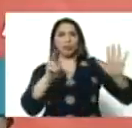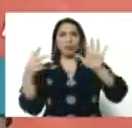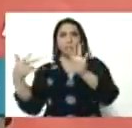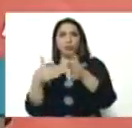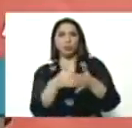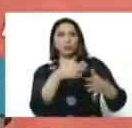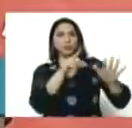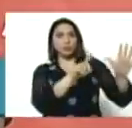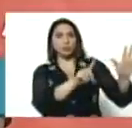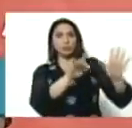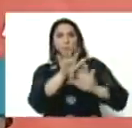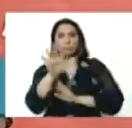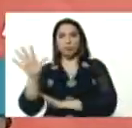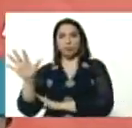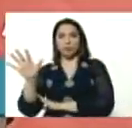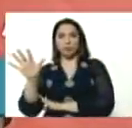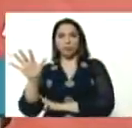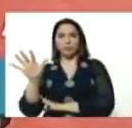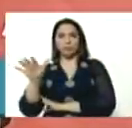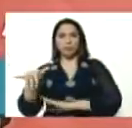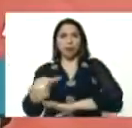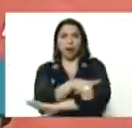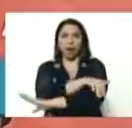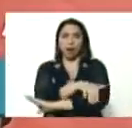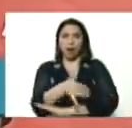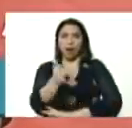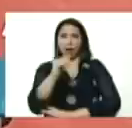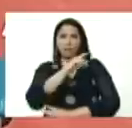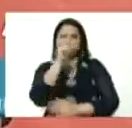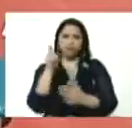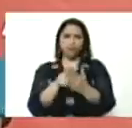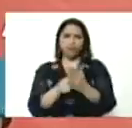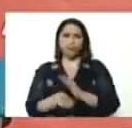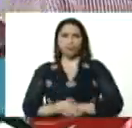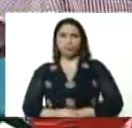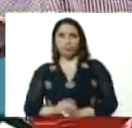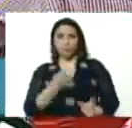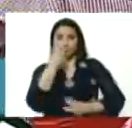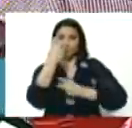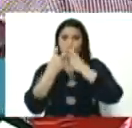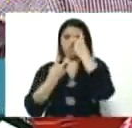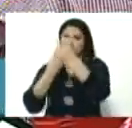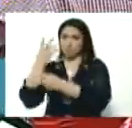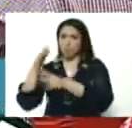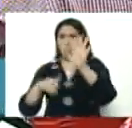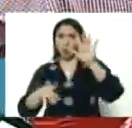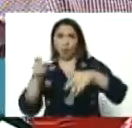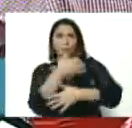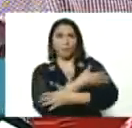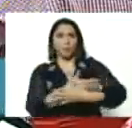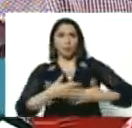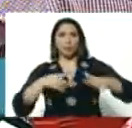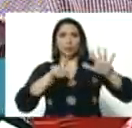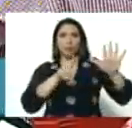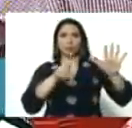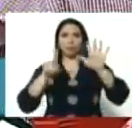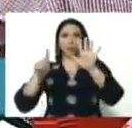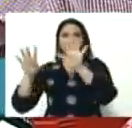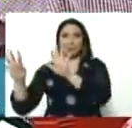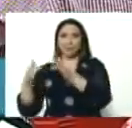.655 calles. Y visitamos 11.669